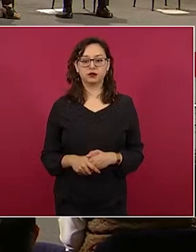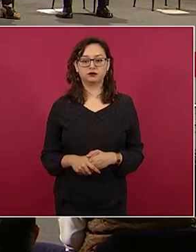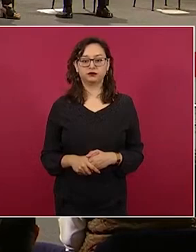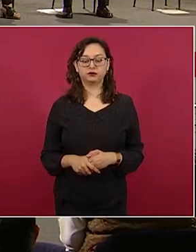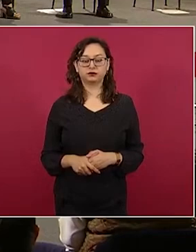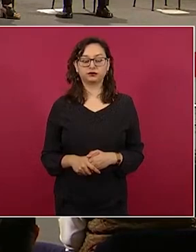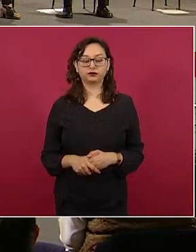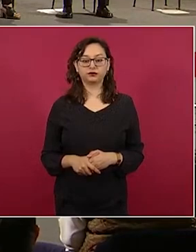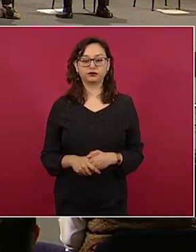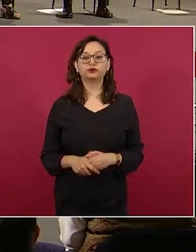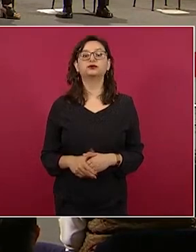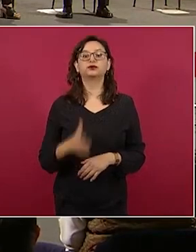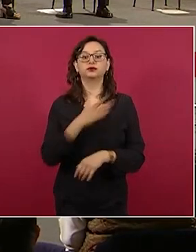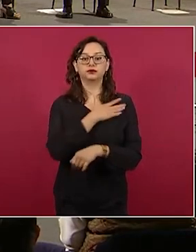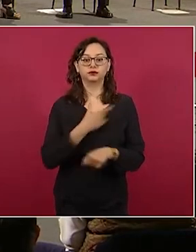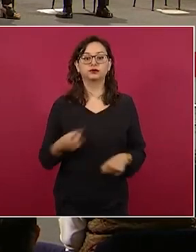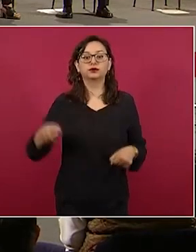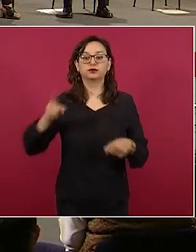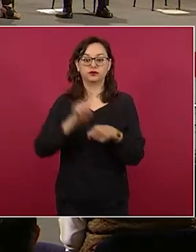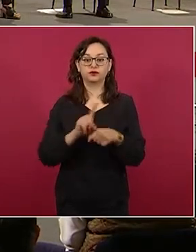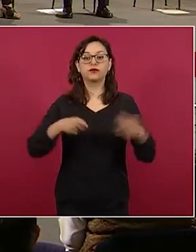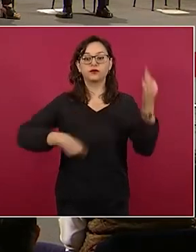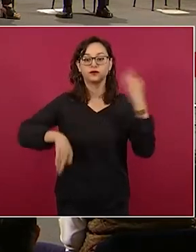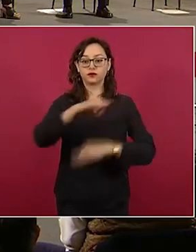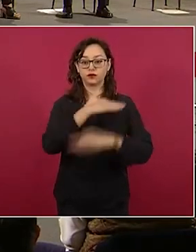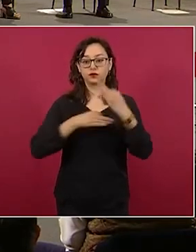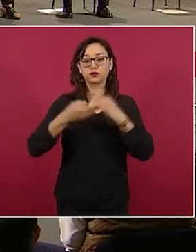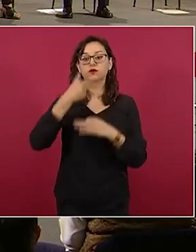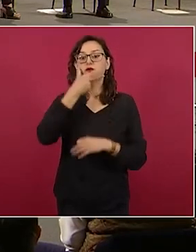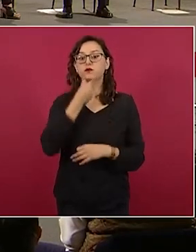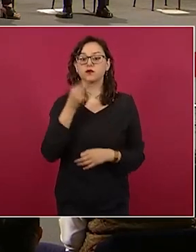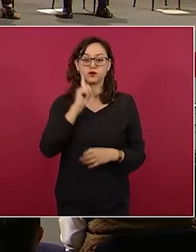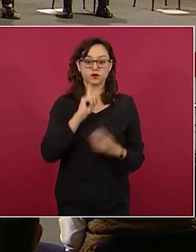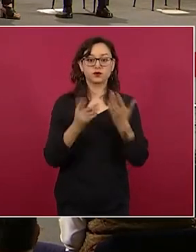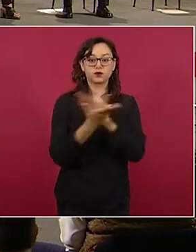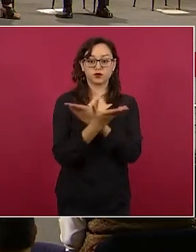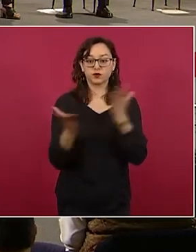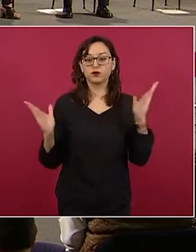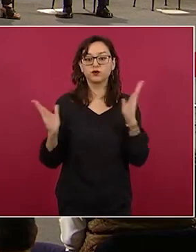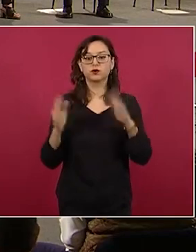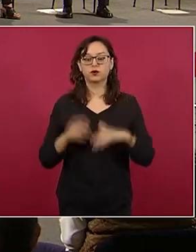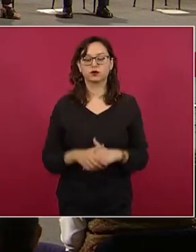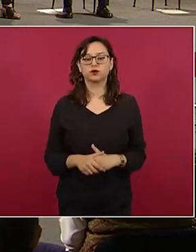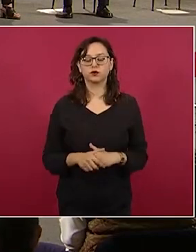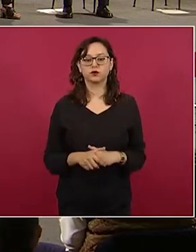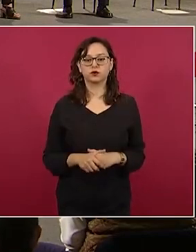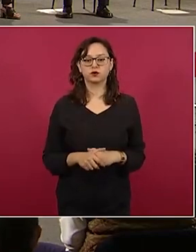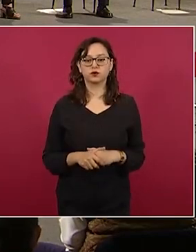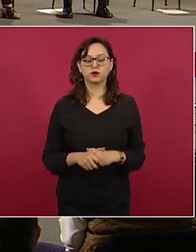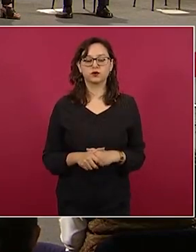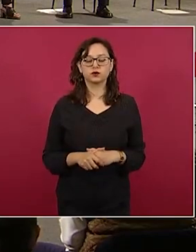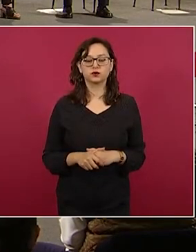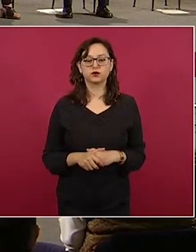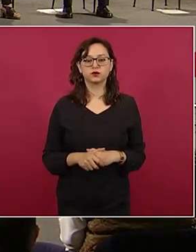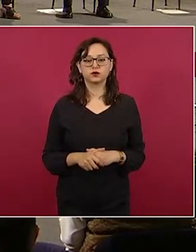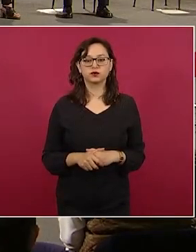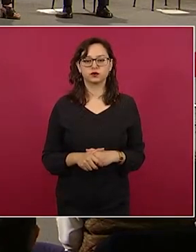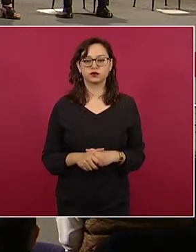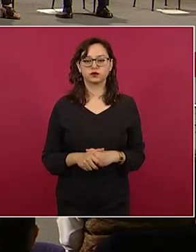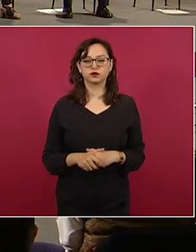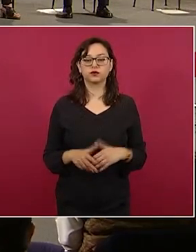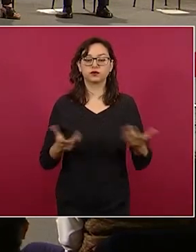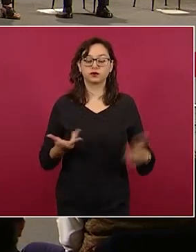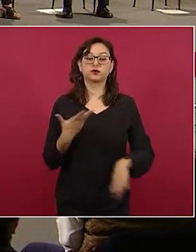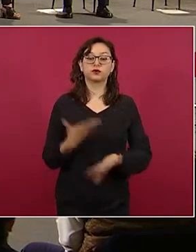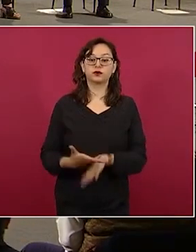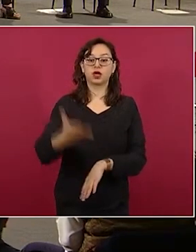Sí, muy buenos días tengan todas y todos ustedes atendiendo al ofrecimiento que en conferencias